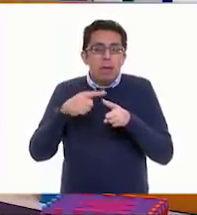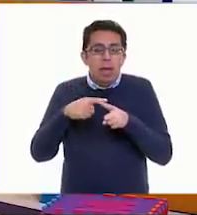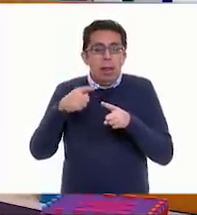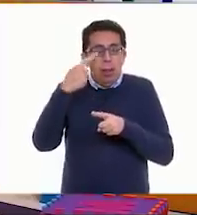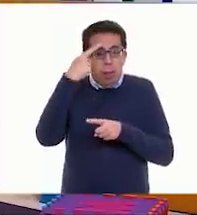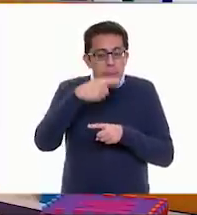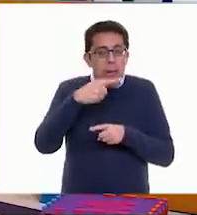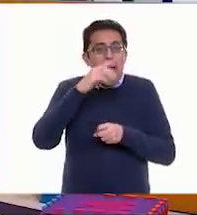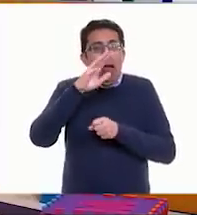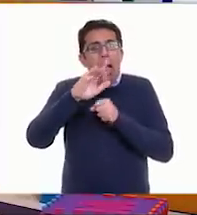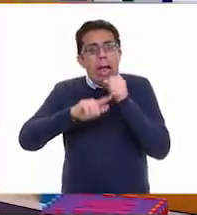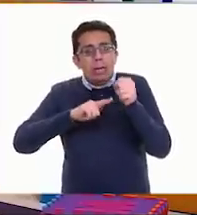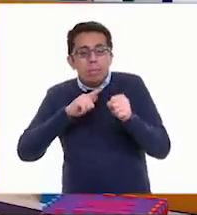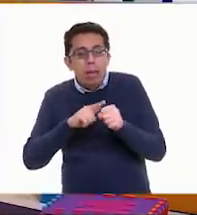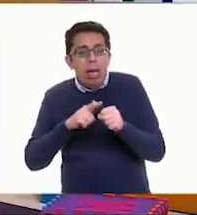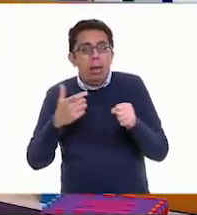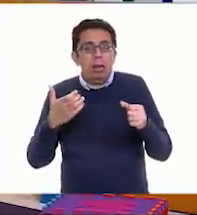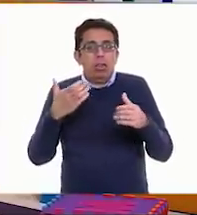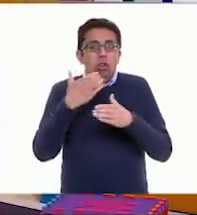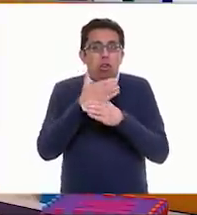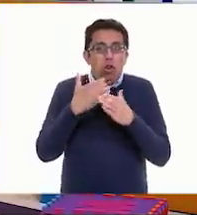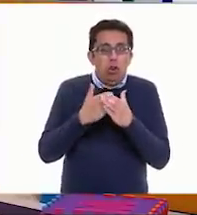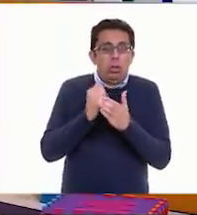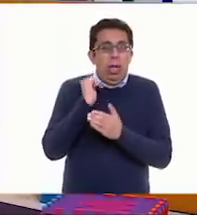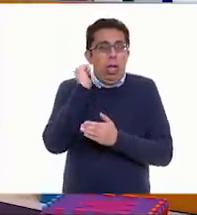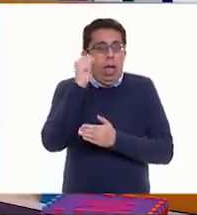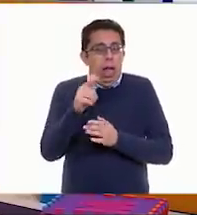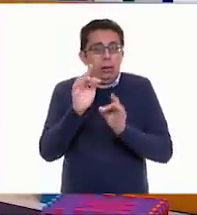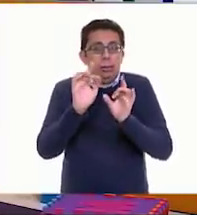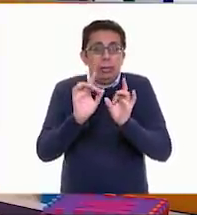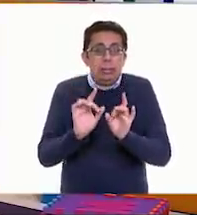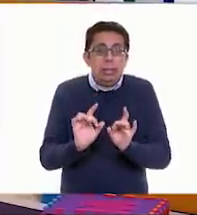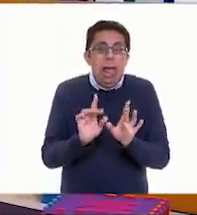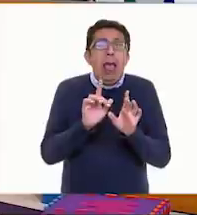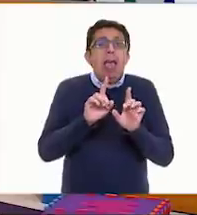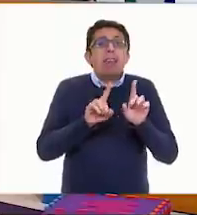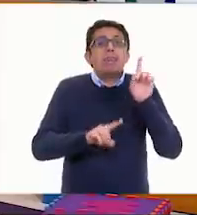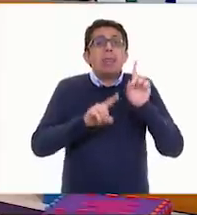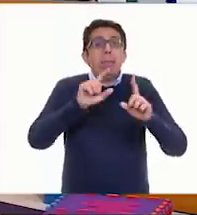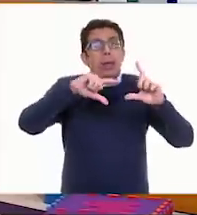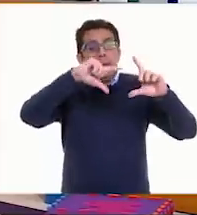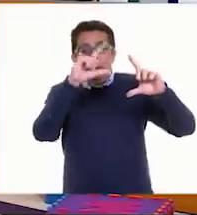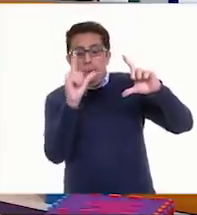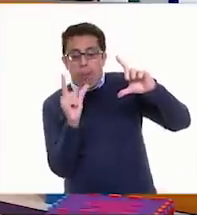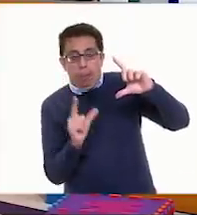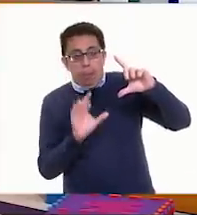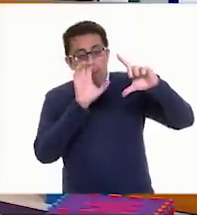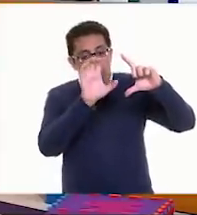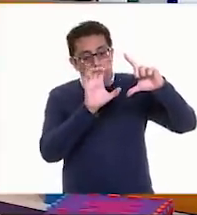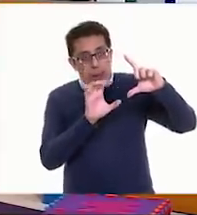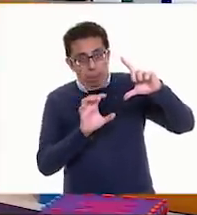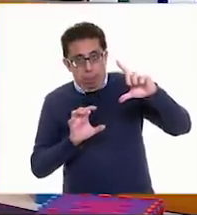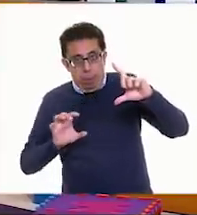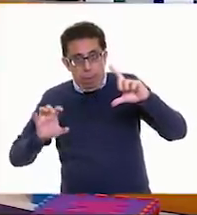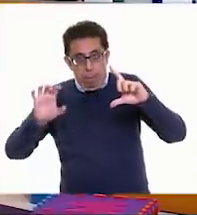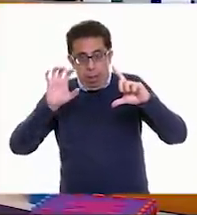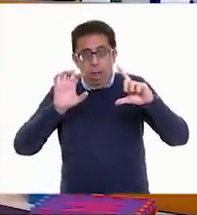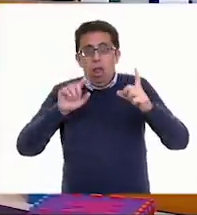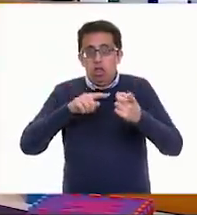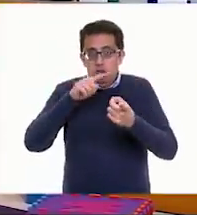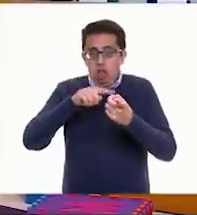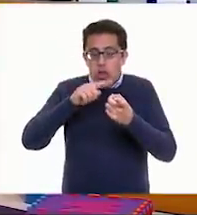a cosas, a situaciones, dependiendo de cada región. Entonces lo que haya en una región